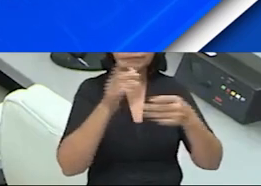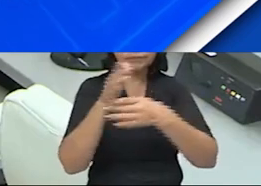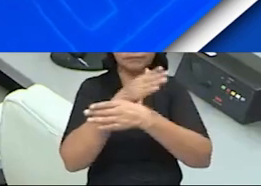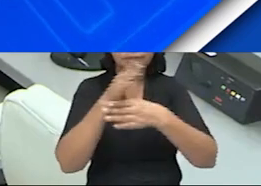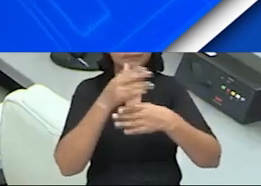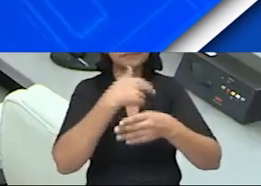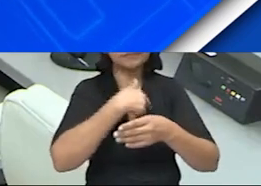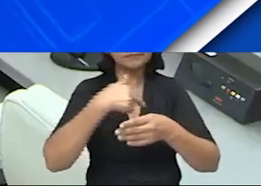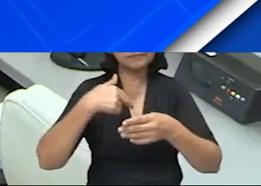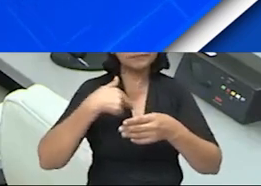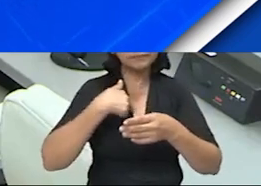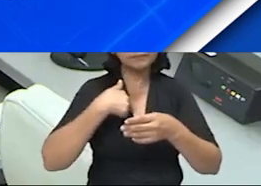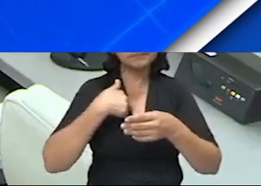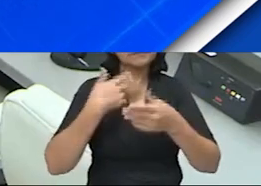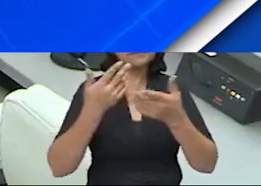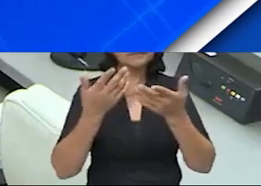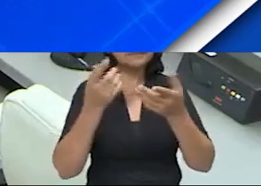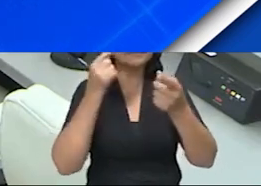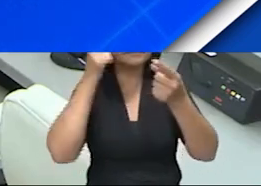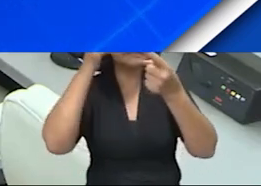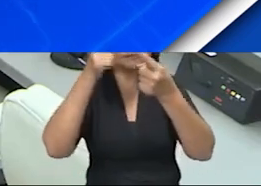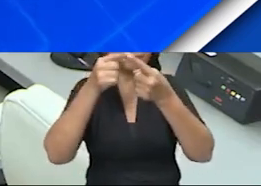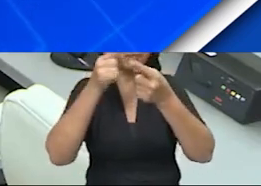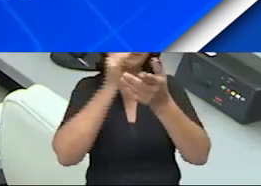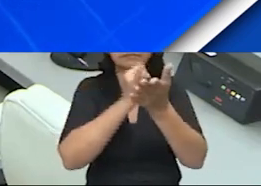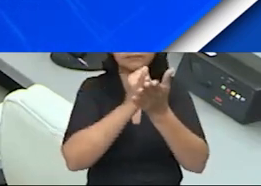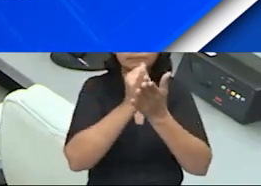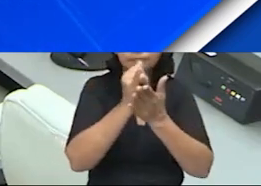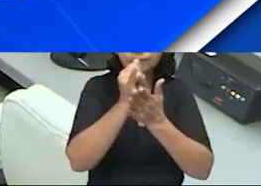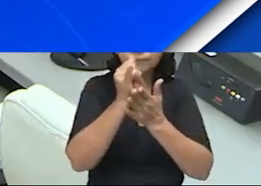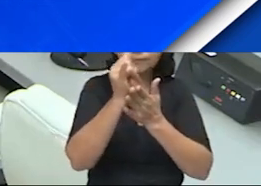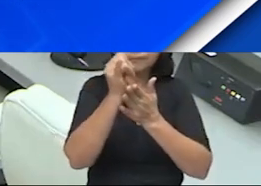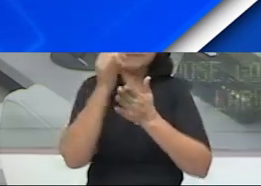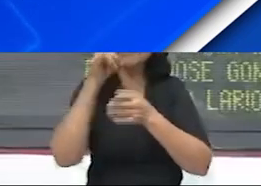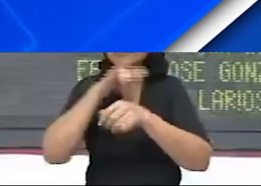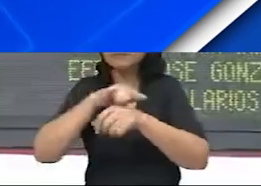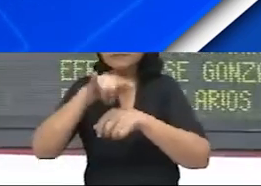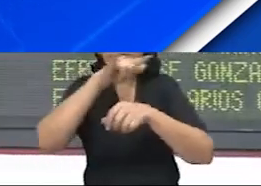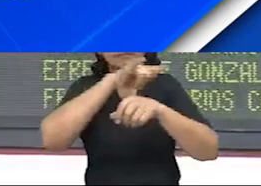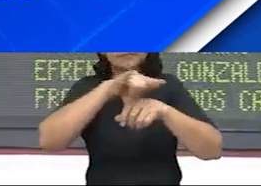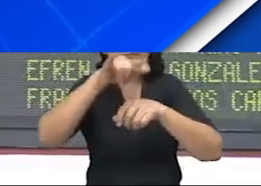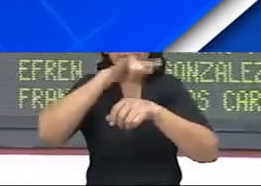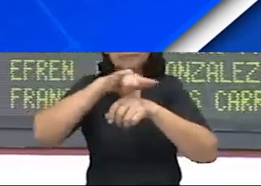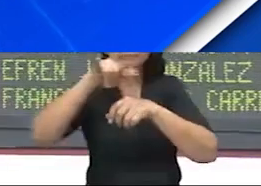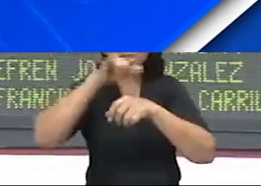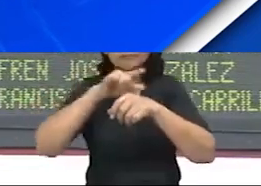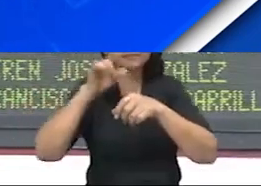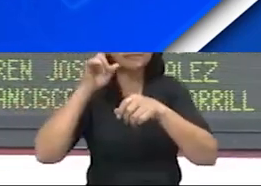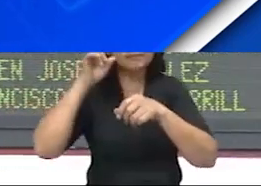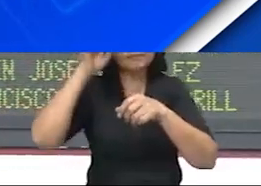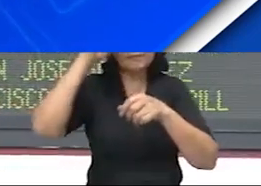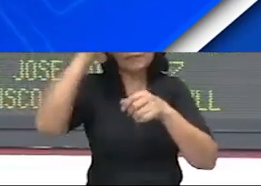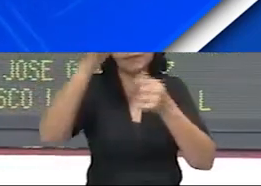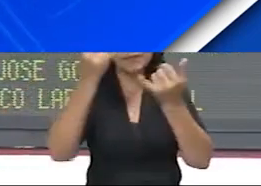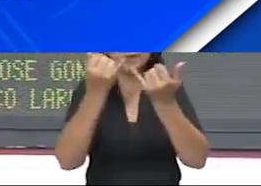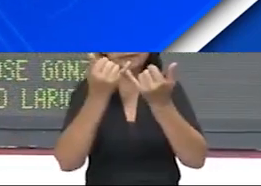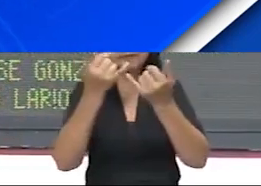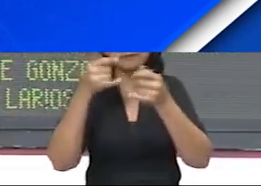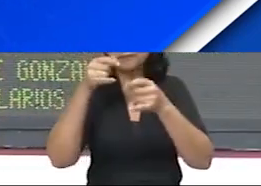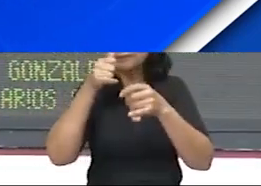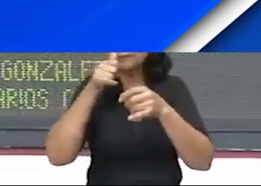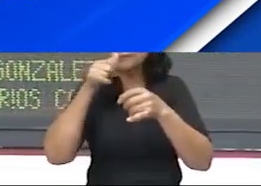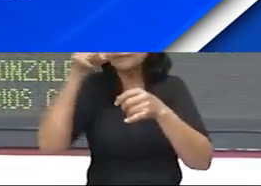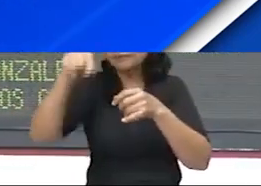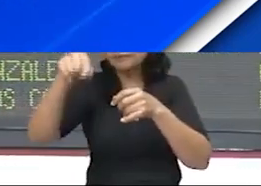un memorándum de entendimiento para la creación de una comisión mixta intergubernamental para la cooperación